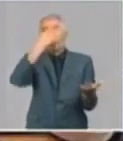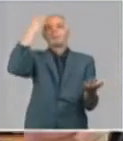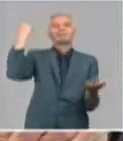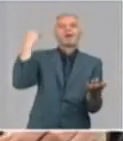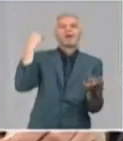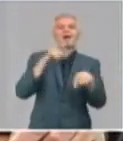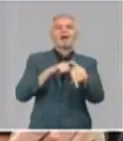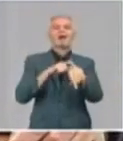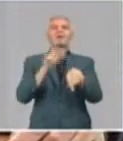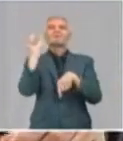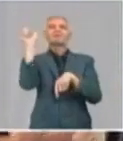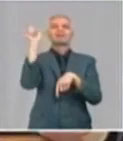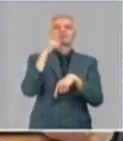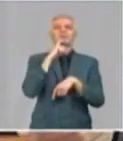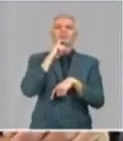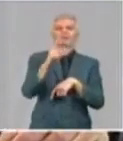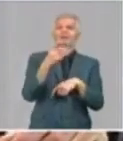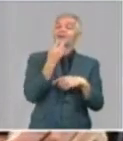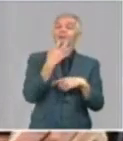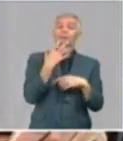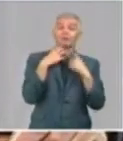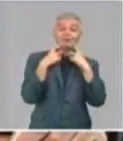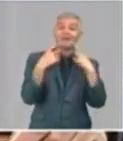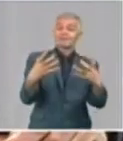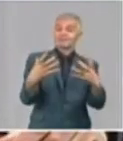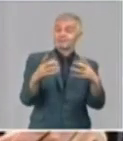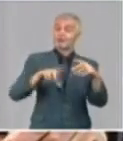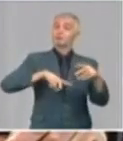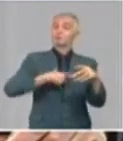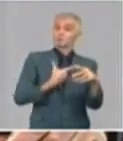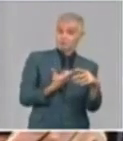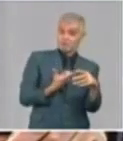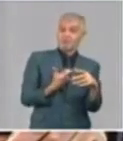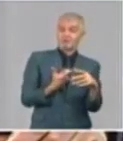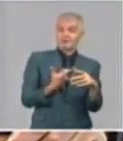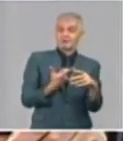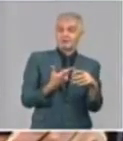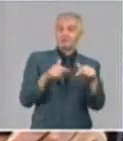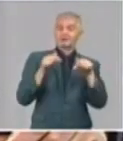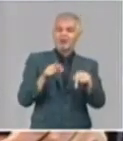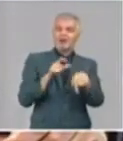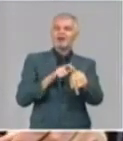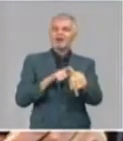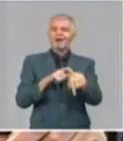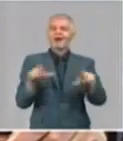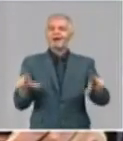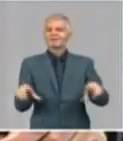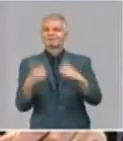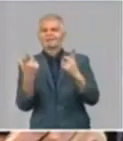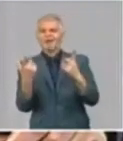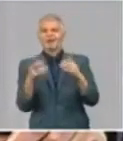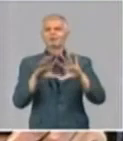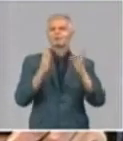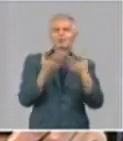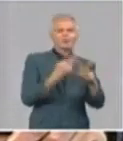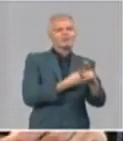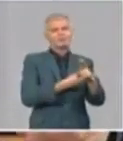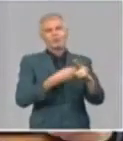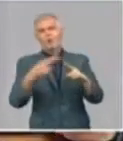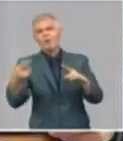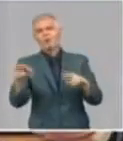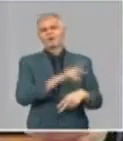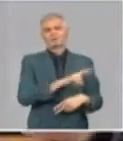trascendentales para la cultura y la historia cubana y aniversarios que marcan el itinerario heroico de nuestra